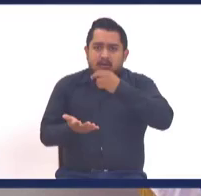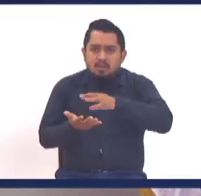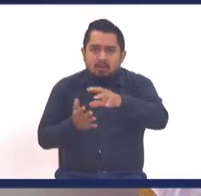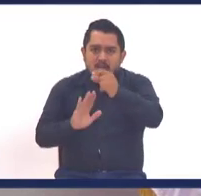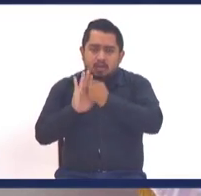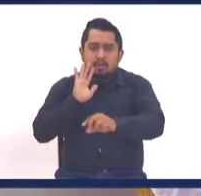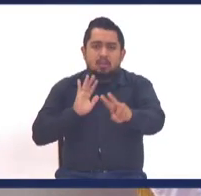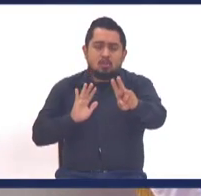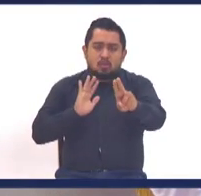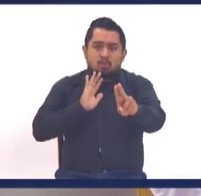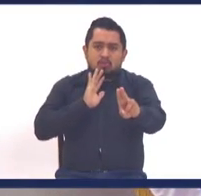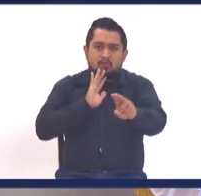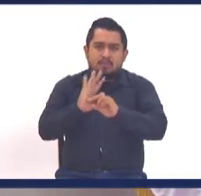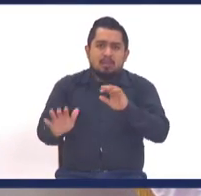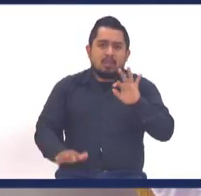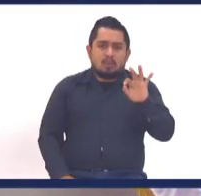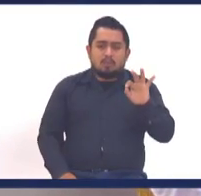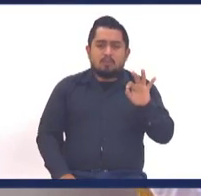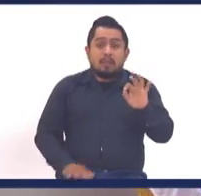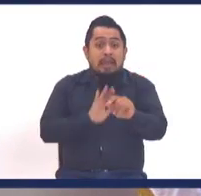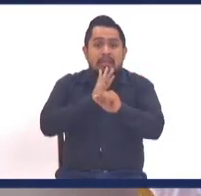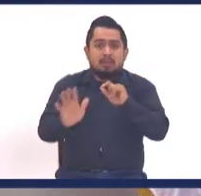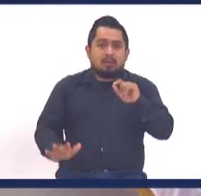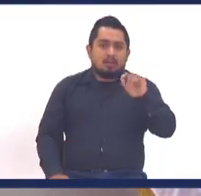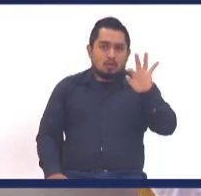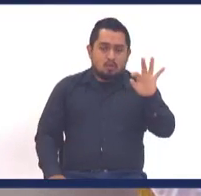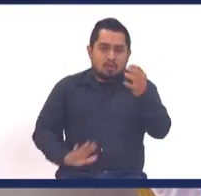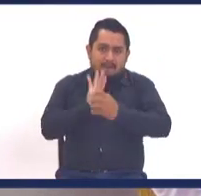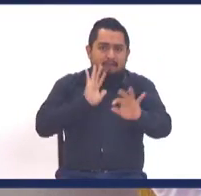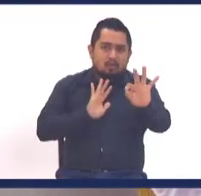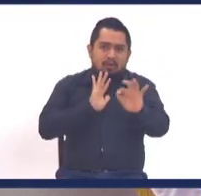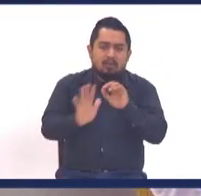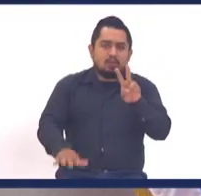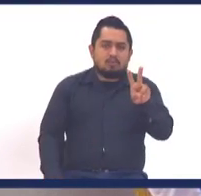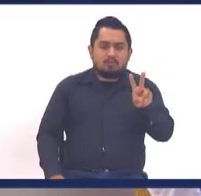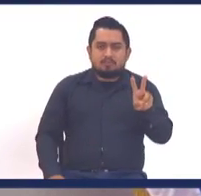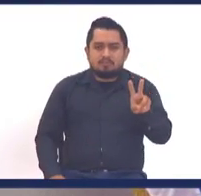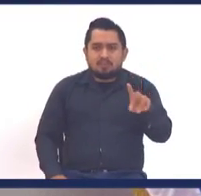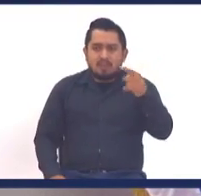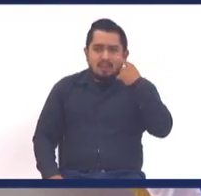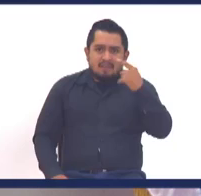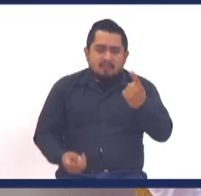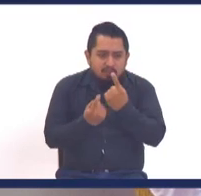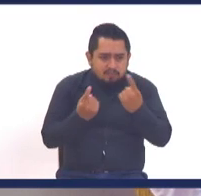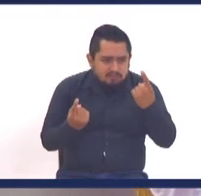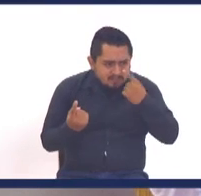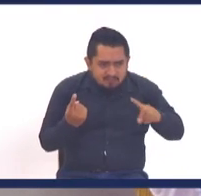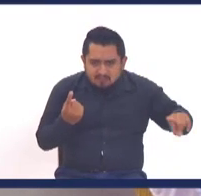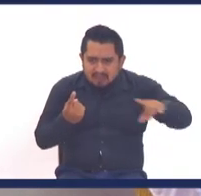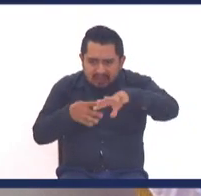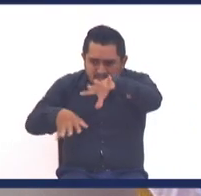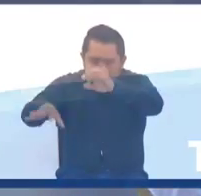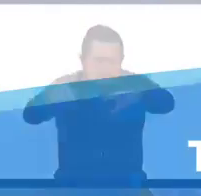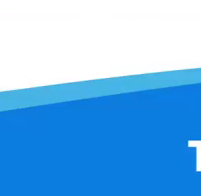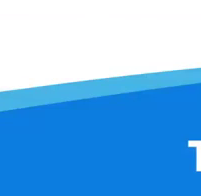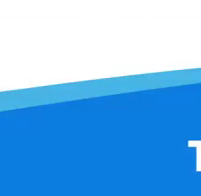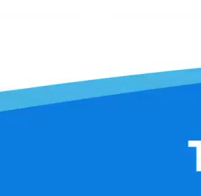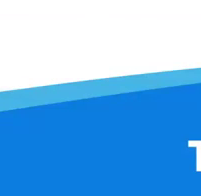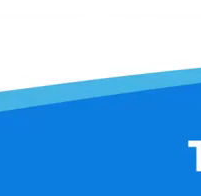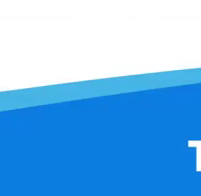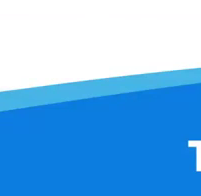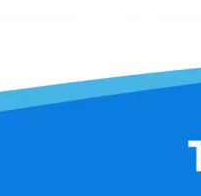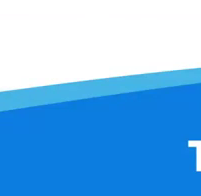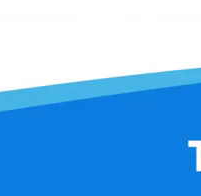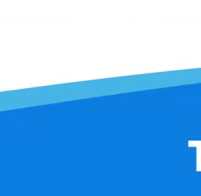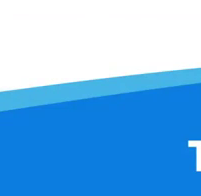2 del capítulo 9. Y le pidió carta a la sinagoga de Damasco a fin de que si los hallase algunos hombres o mujeres de este camino